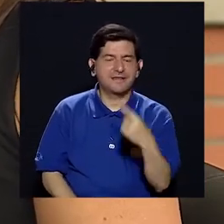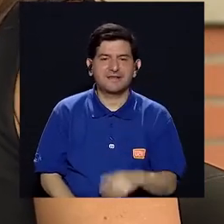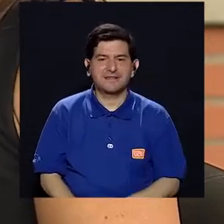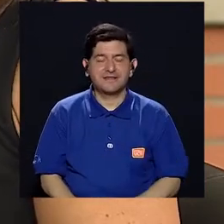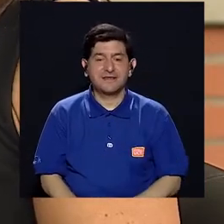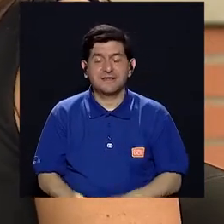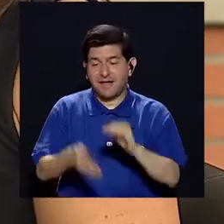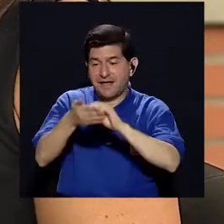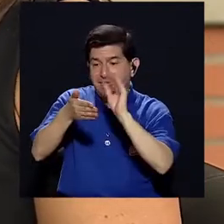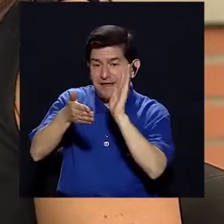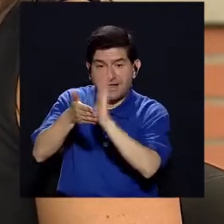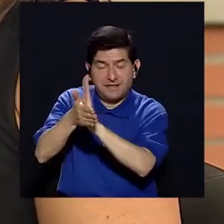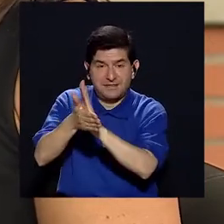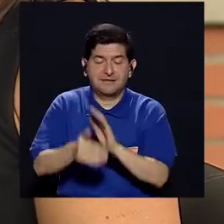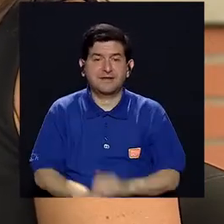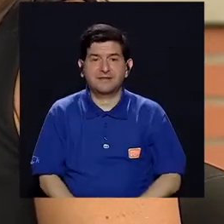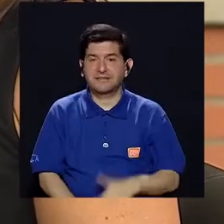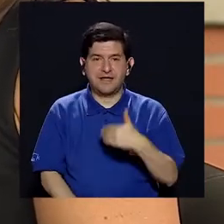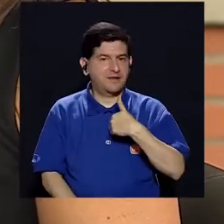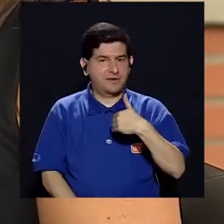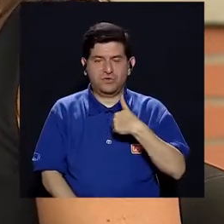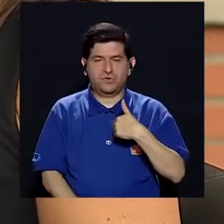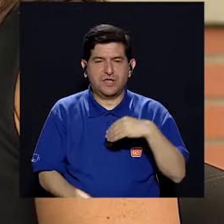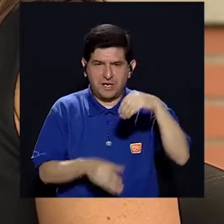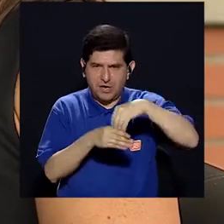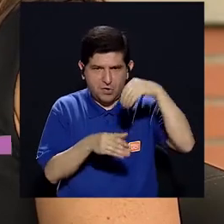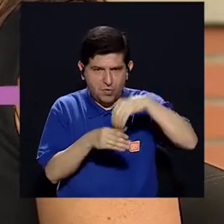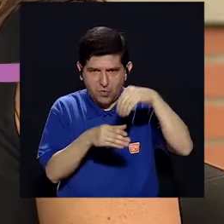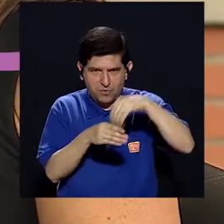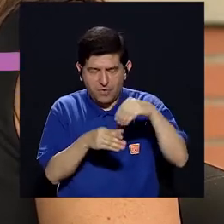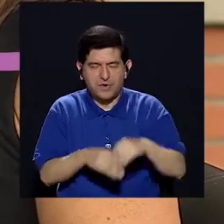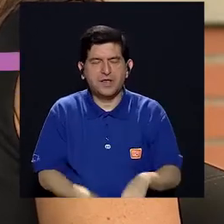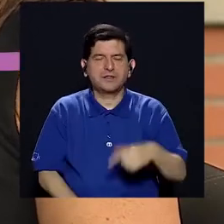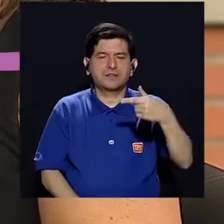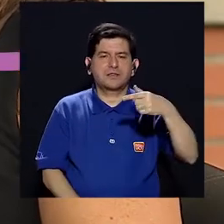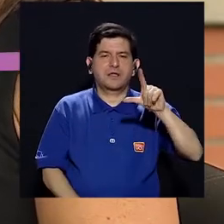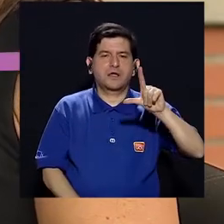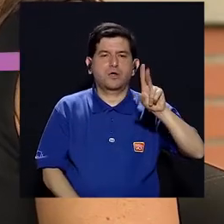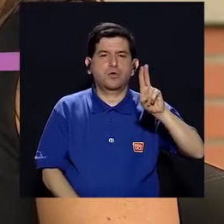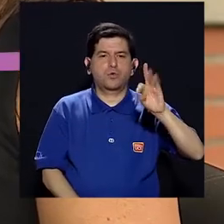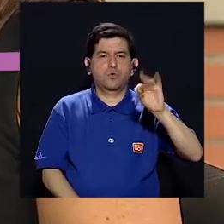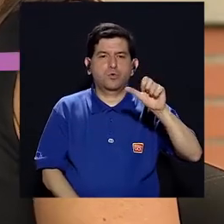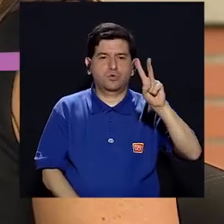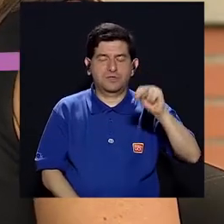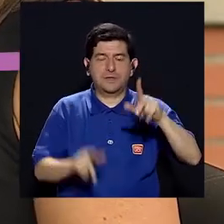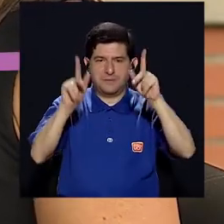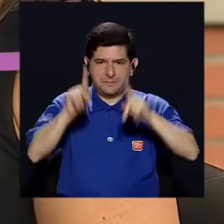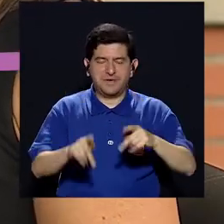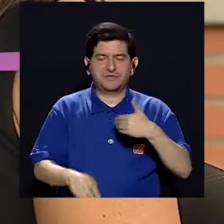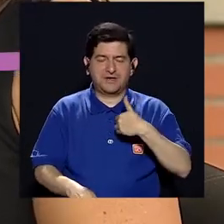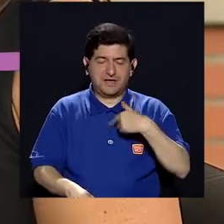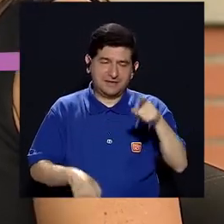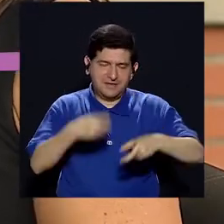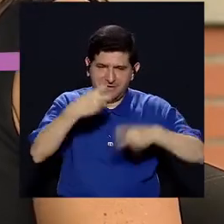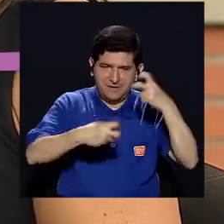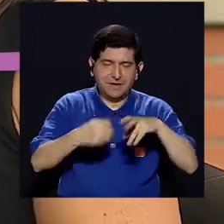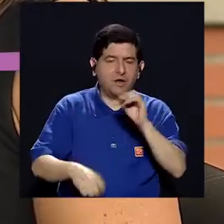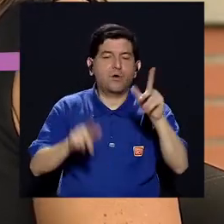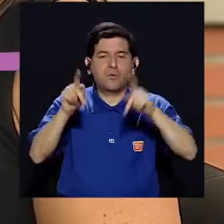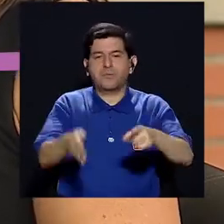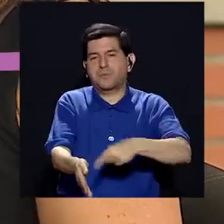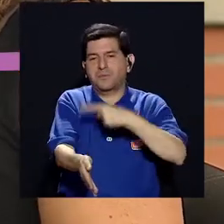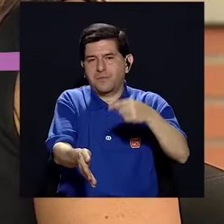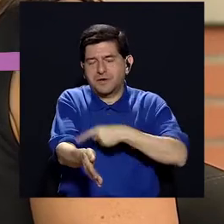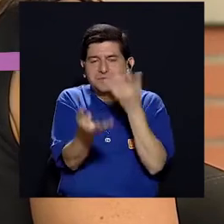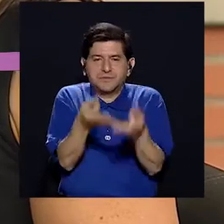planta diga, perdón, en la etiqueta nutricional diga que no tiene ingredientes fuente de gluten, ¿verdad?, para una persona celíaca. Luego, si es